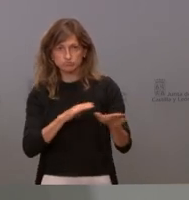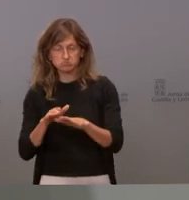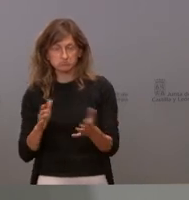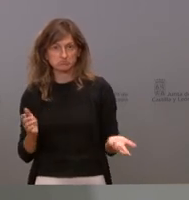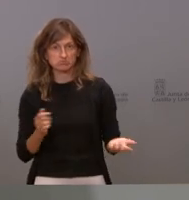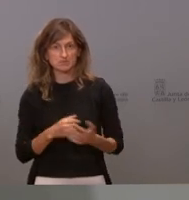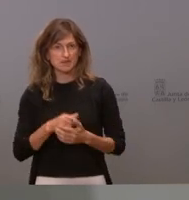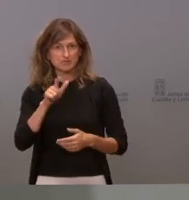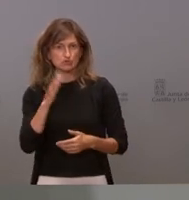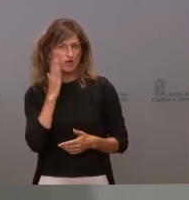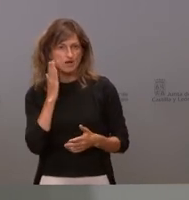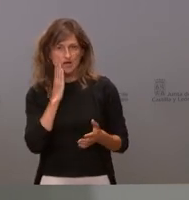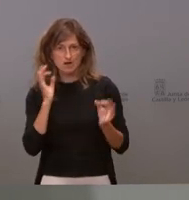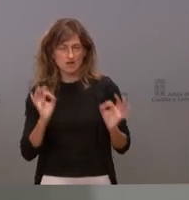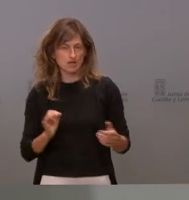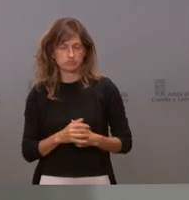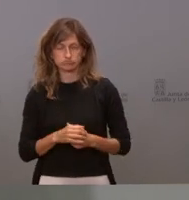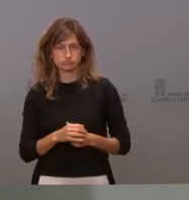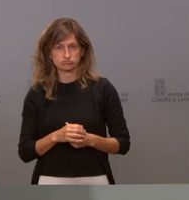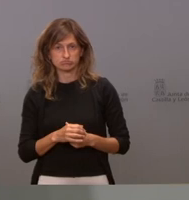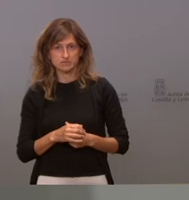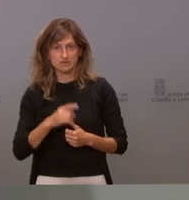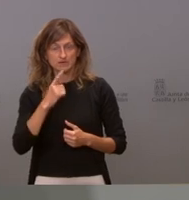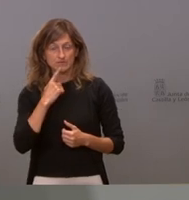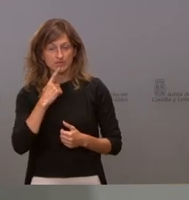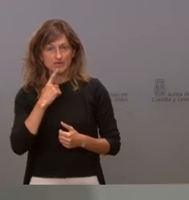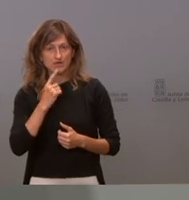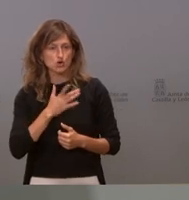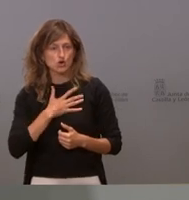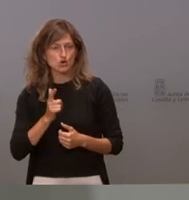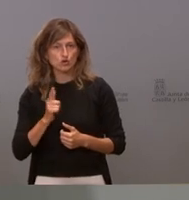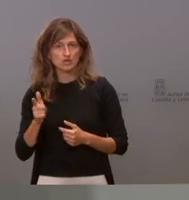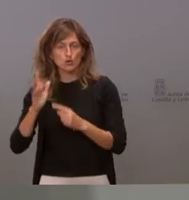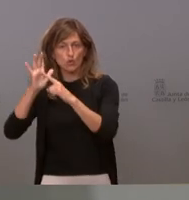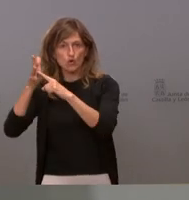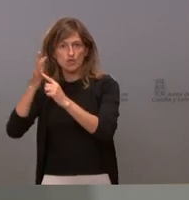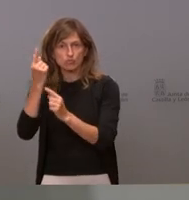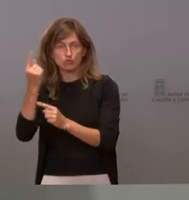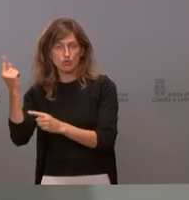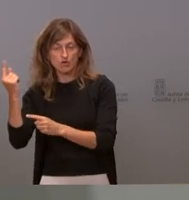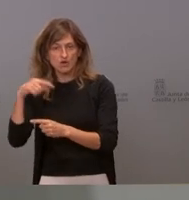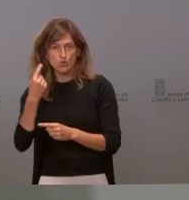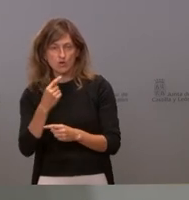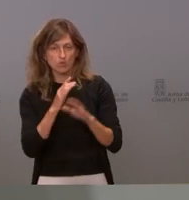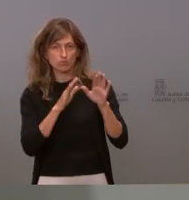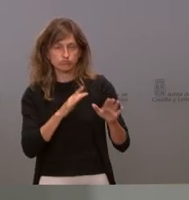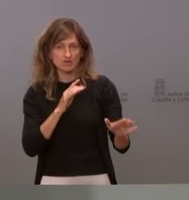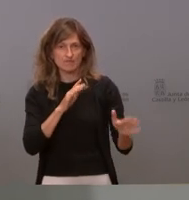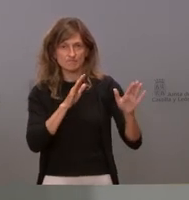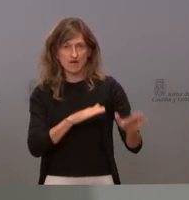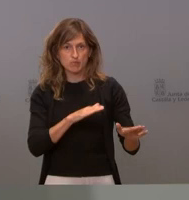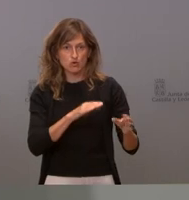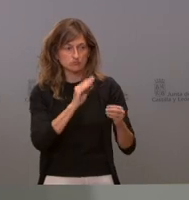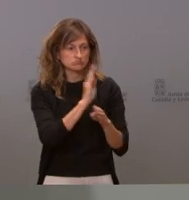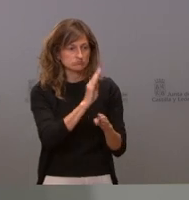tanta cara dura como para pedir no me pongan molinos eólicos y luego manifestarse a favor del